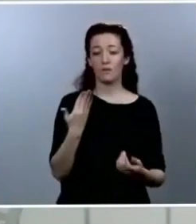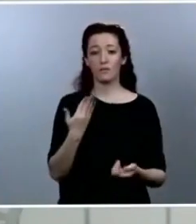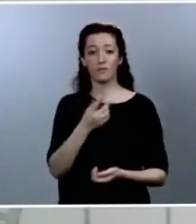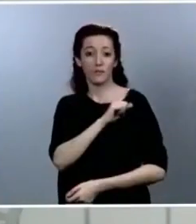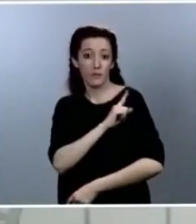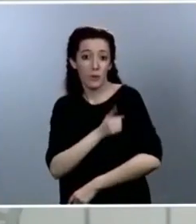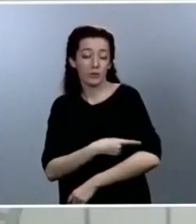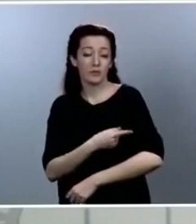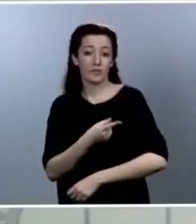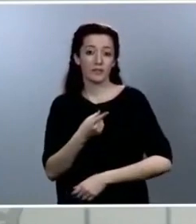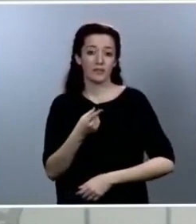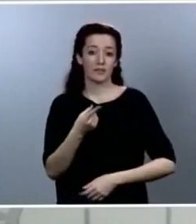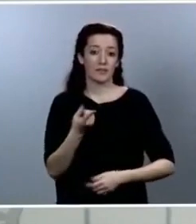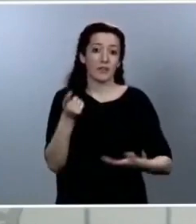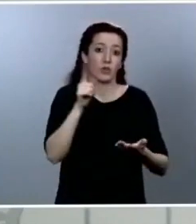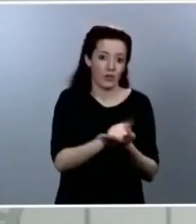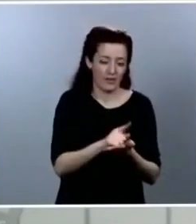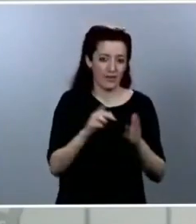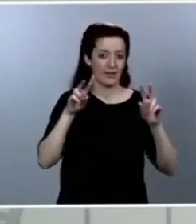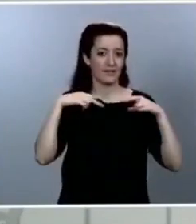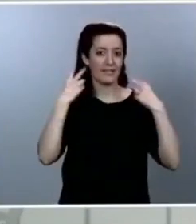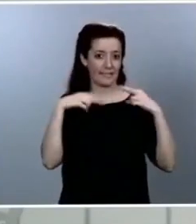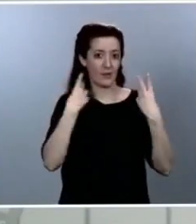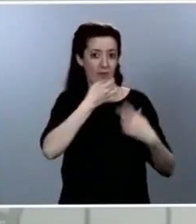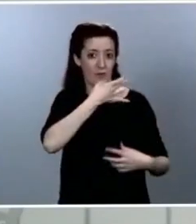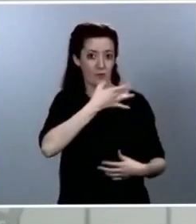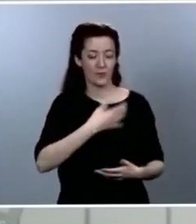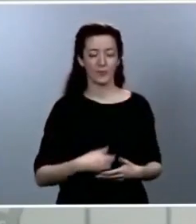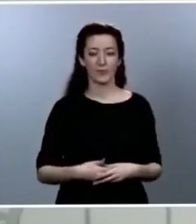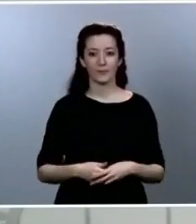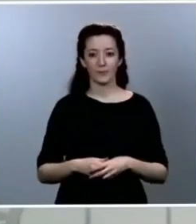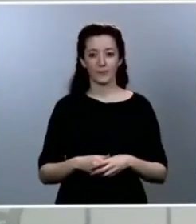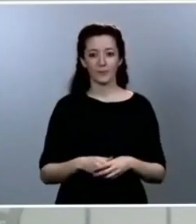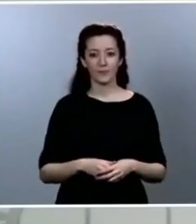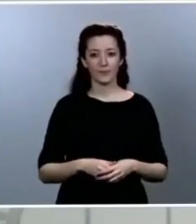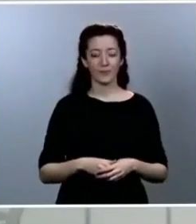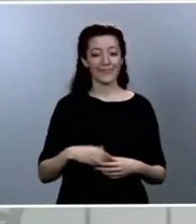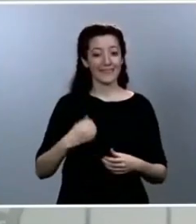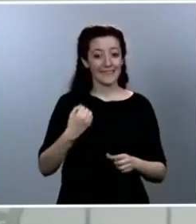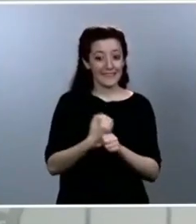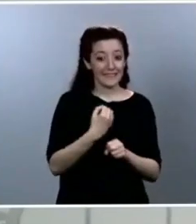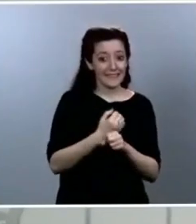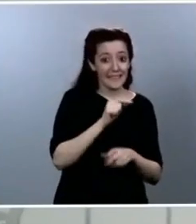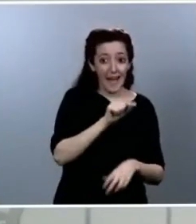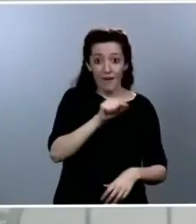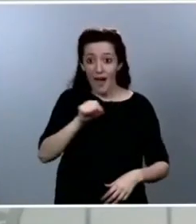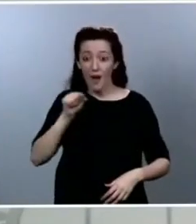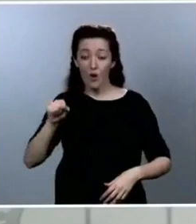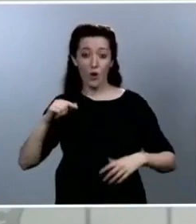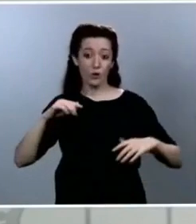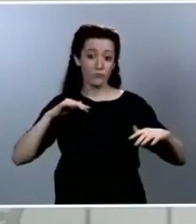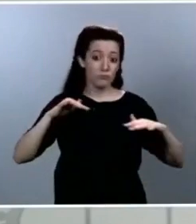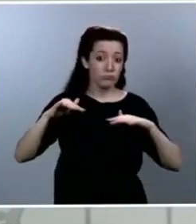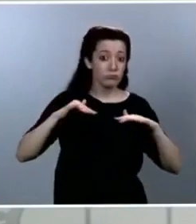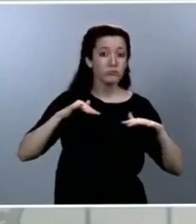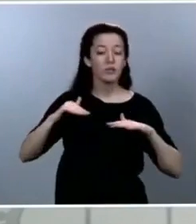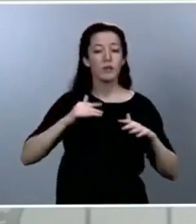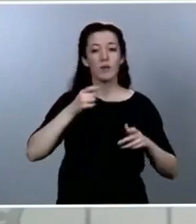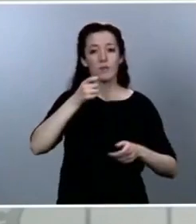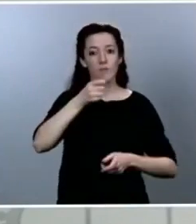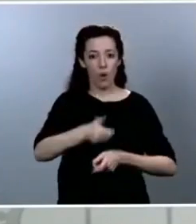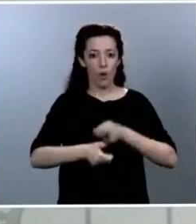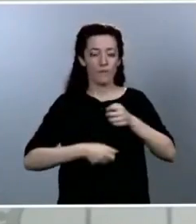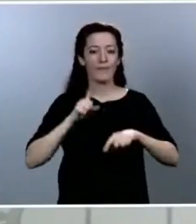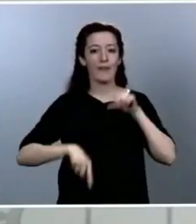la restauración. Todas las actividades se recuperarán por etapas y bajo condiciones y limitaciones que irán